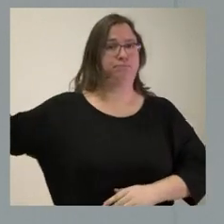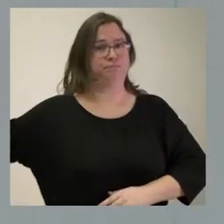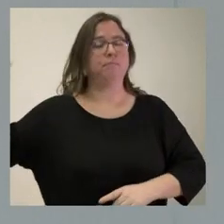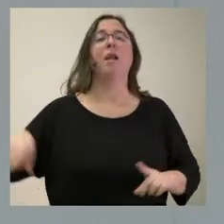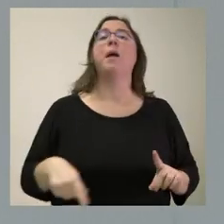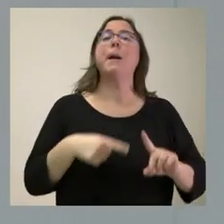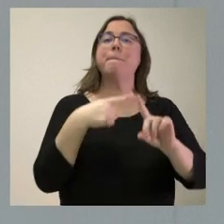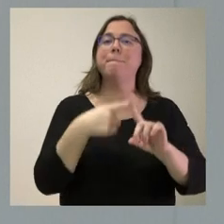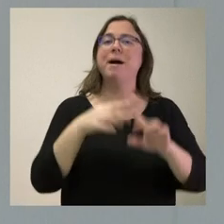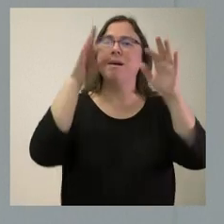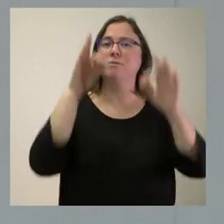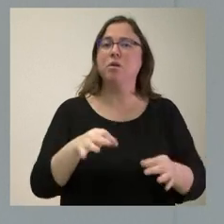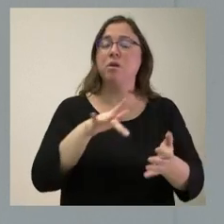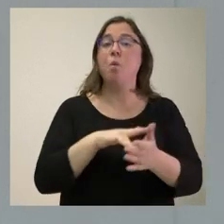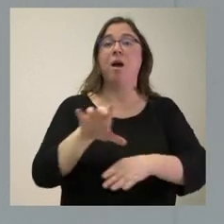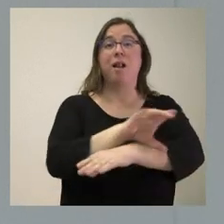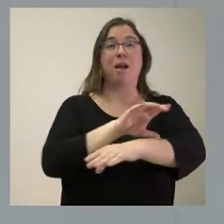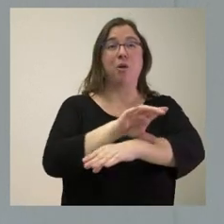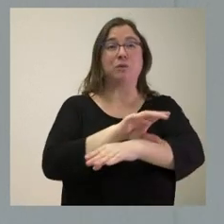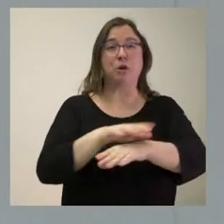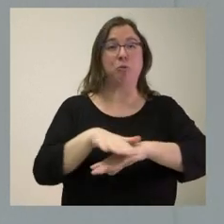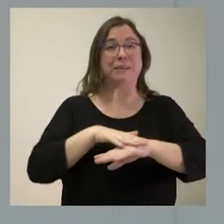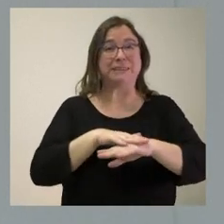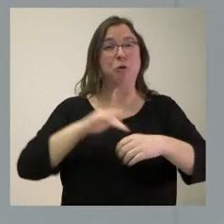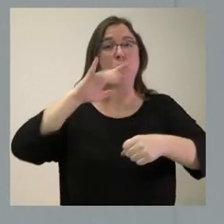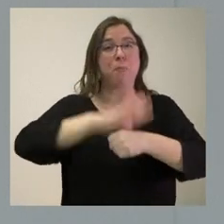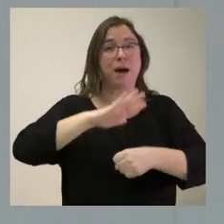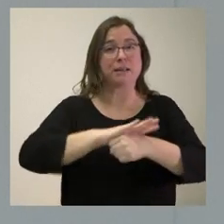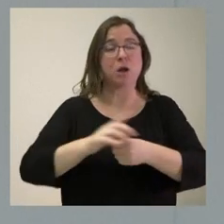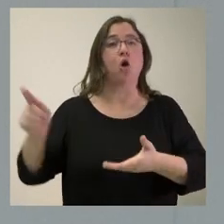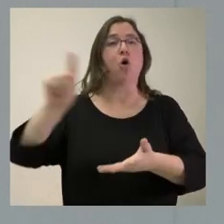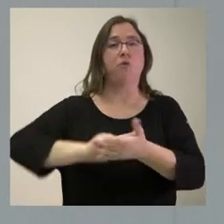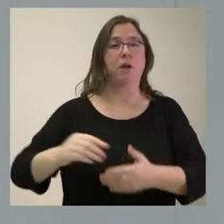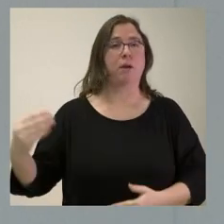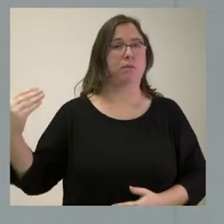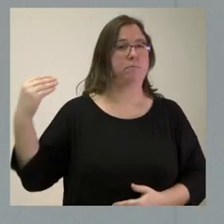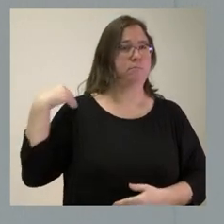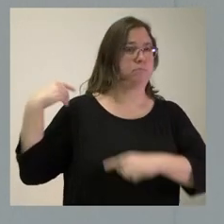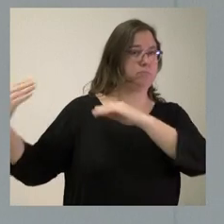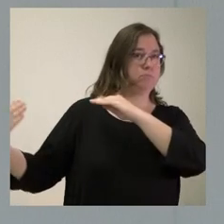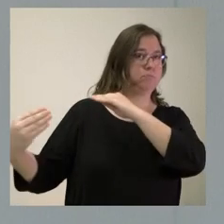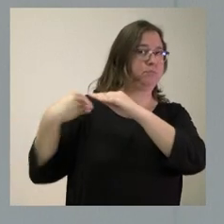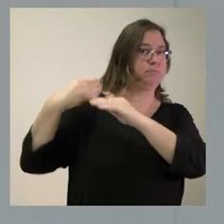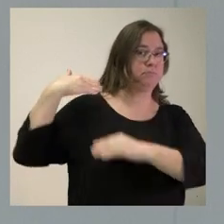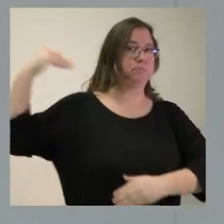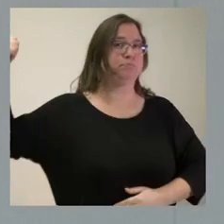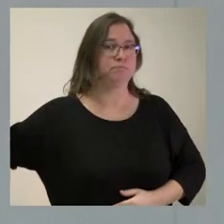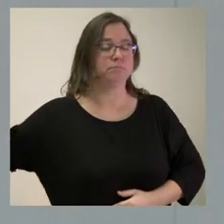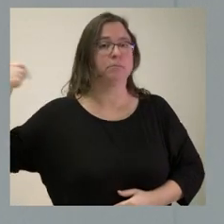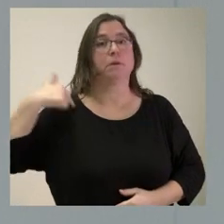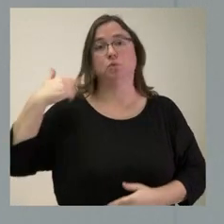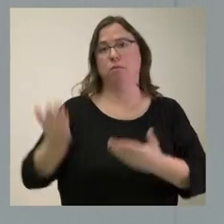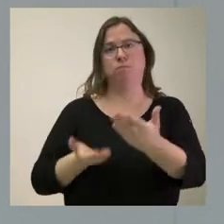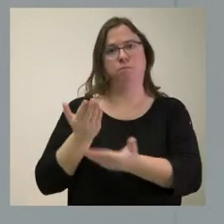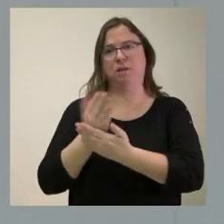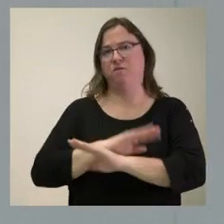asunto fundamental del Consejo de Ministros del martes. Que fue lo que creo recordar que pasó. Luego yo lo que pido es que cese,